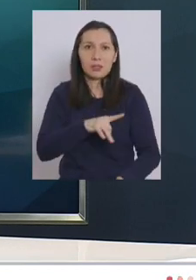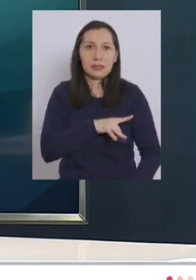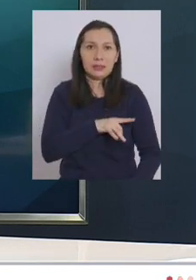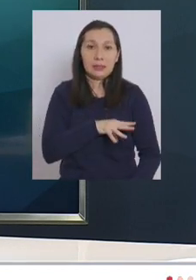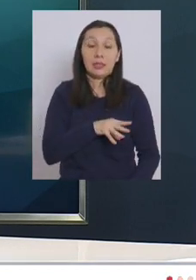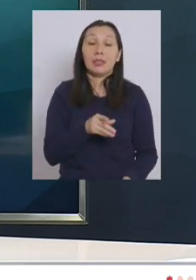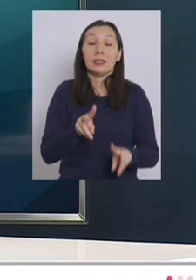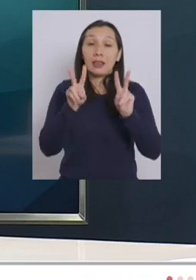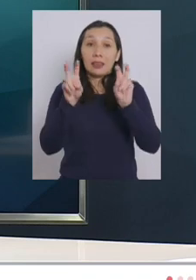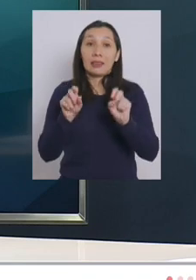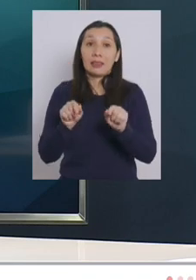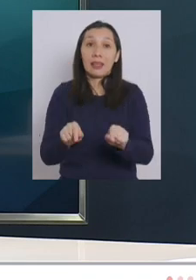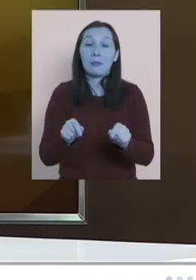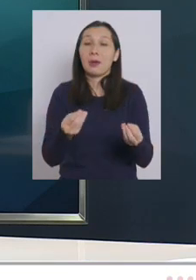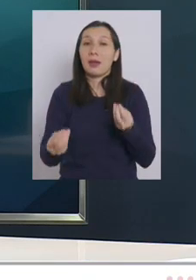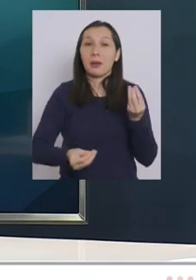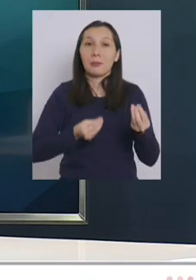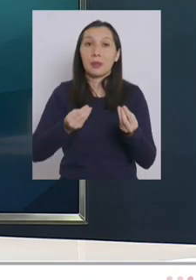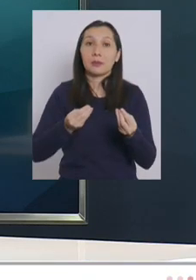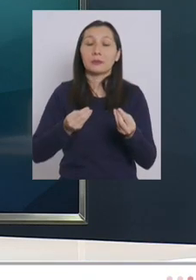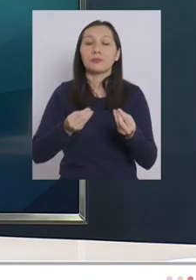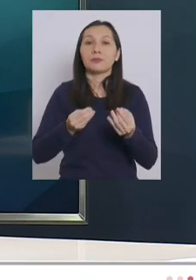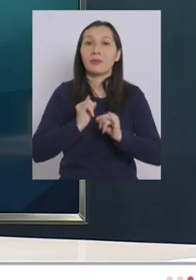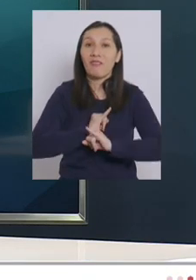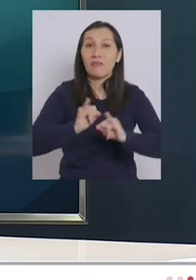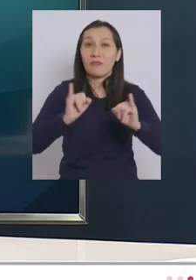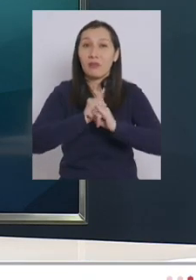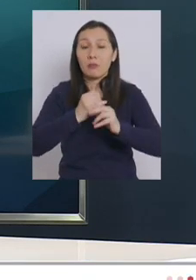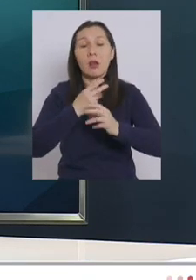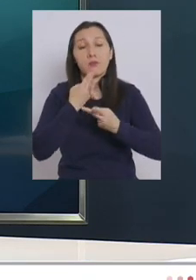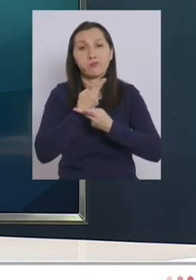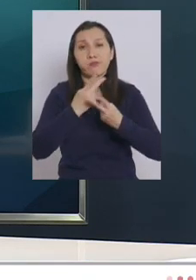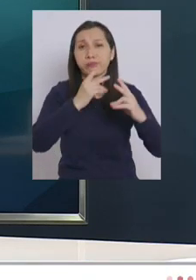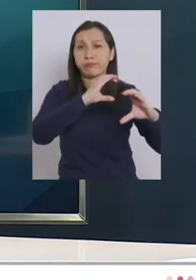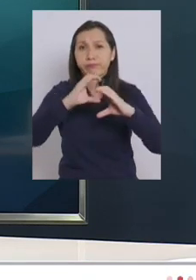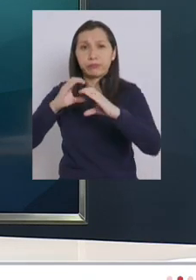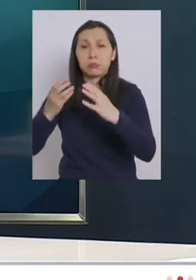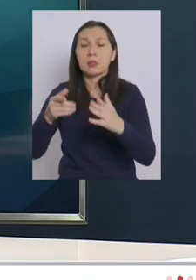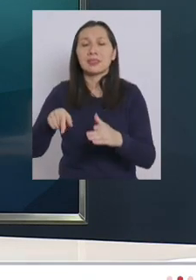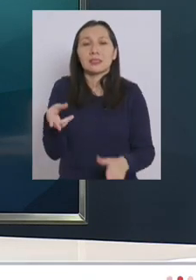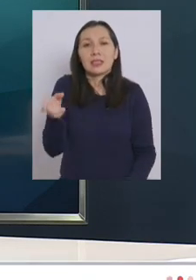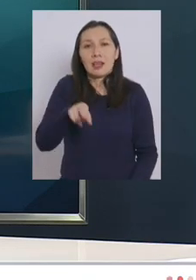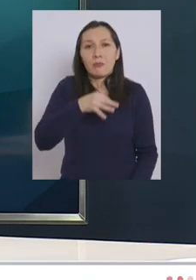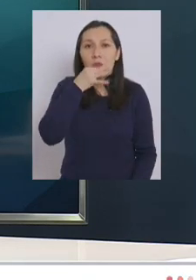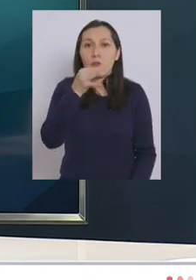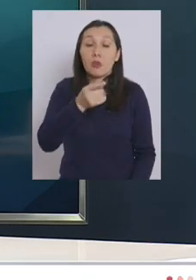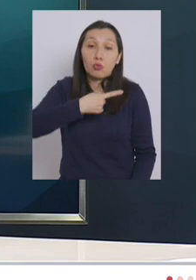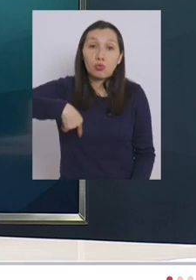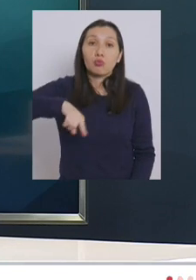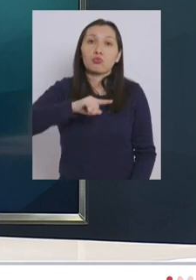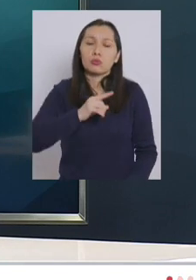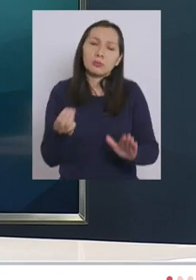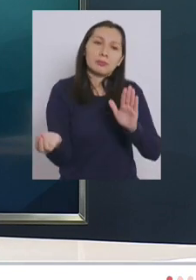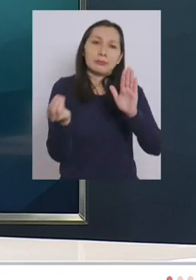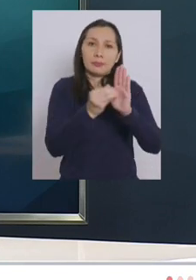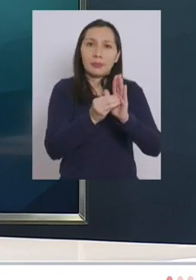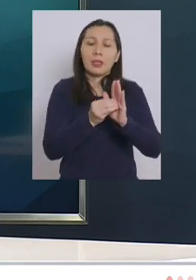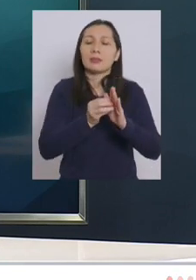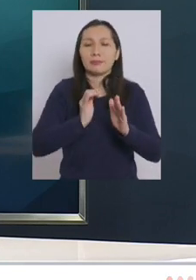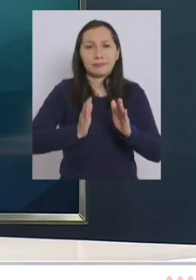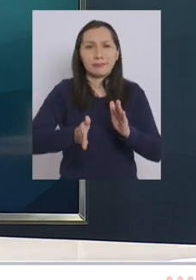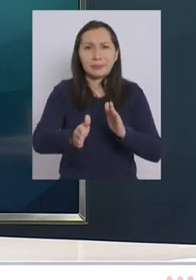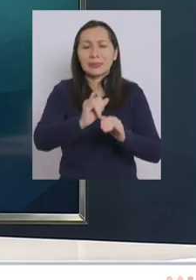en relación al tema de comunicaciones y aquí quiero ser muy enfática nosotros hemos reforzado